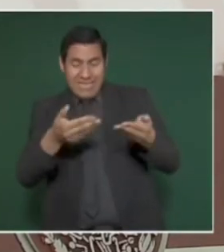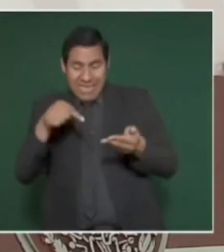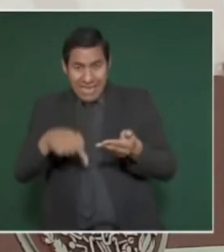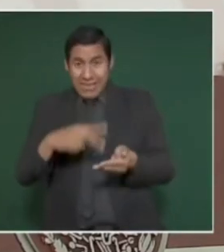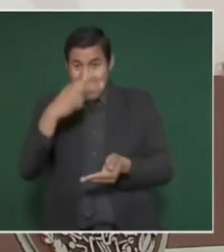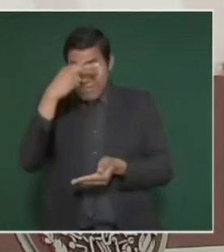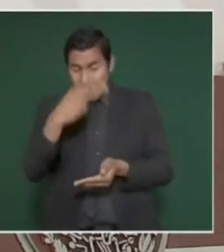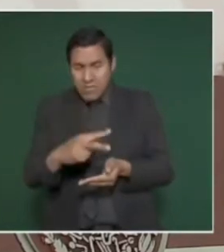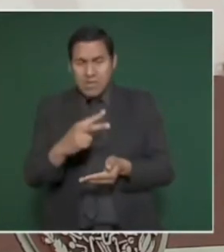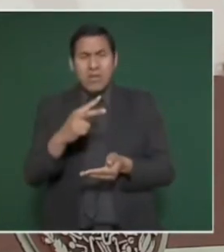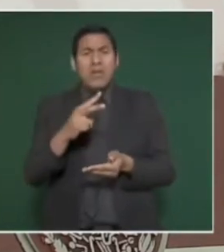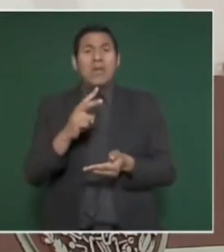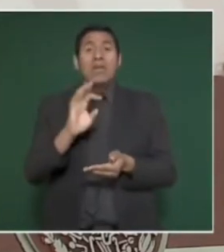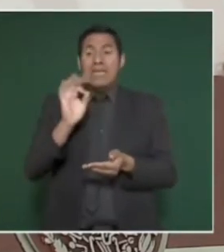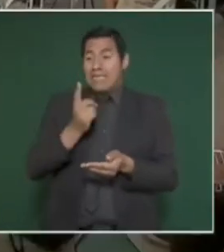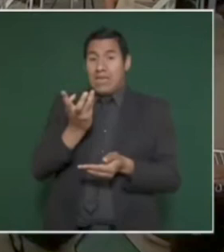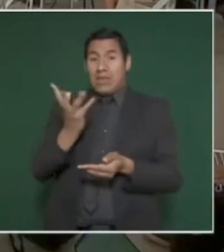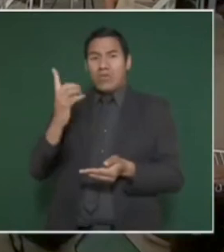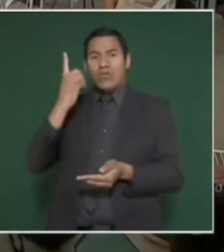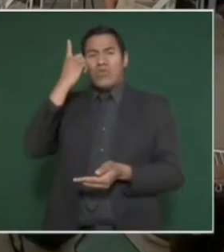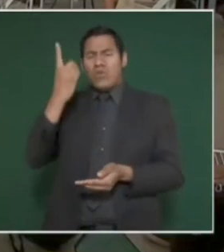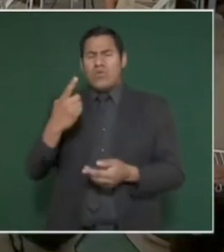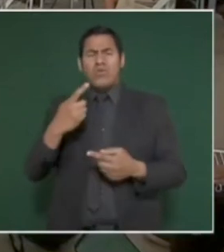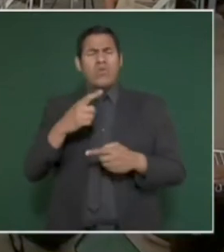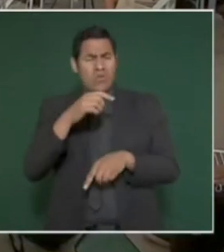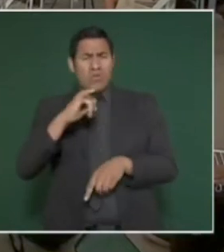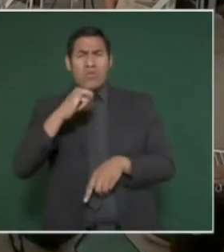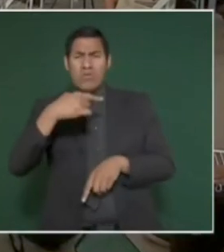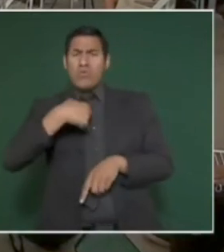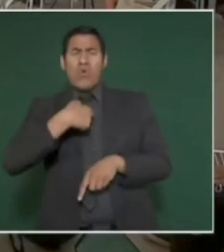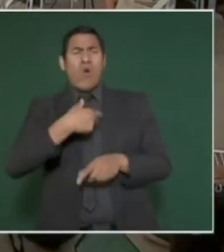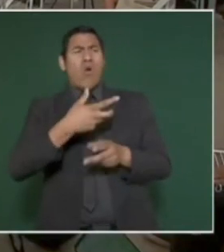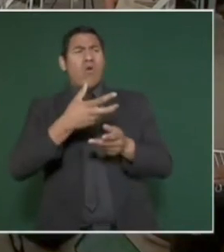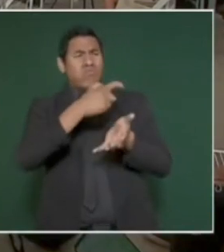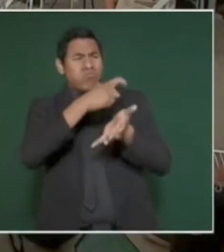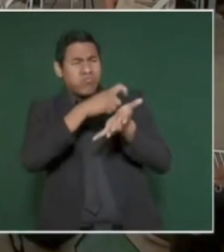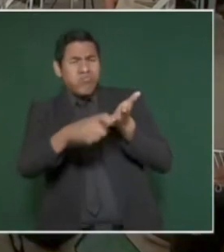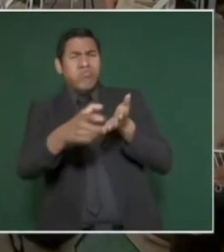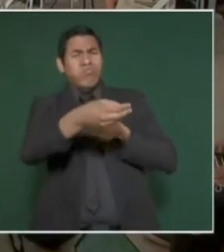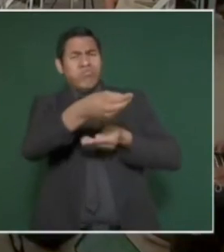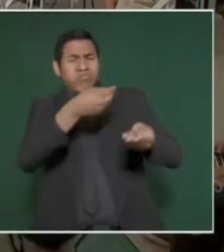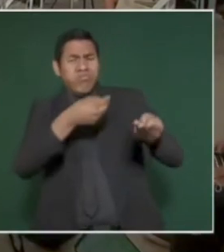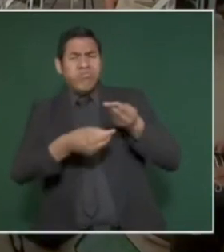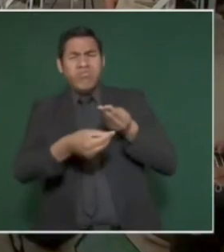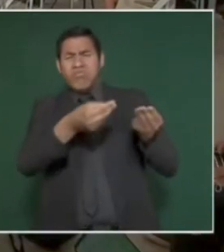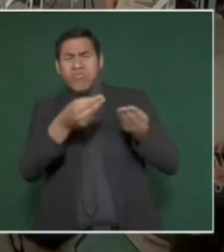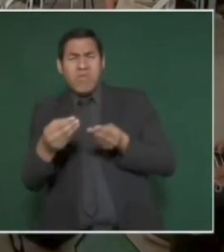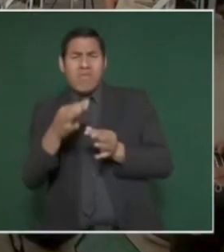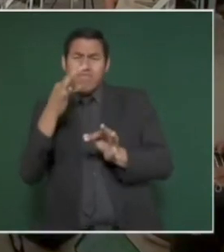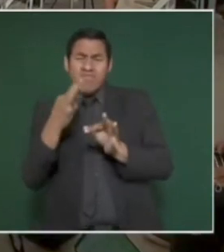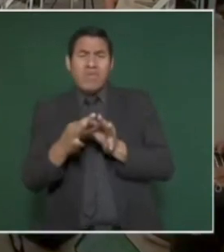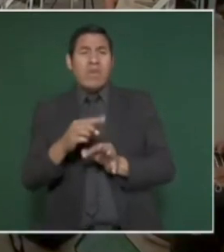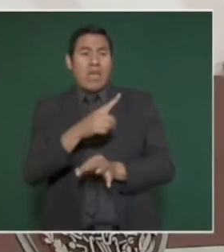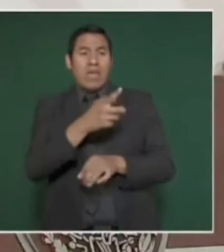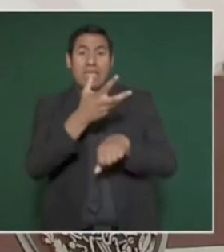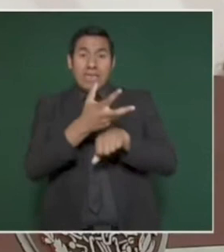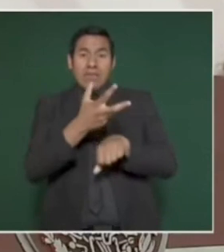propietarios demuestren que fueron comercializados o importados en Estados Unidos o Canadá.